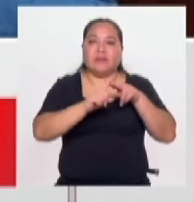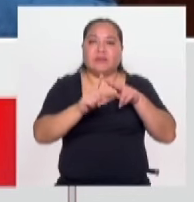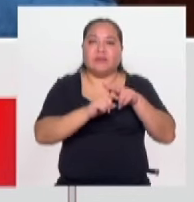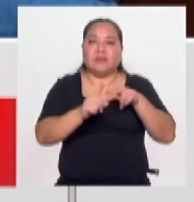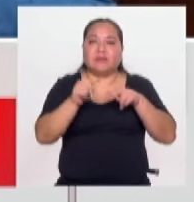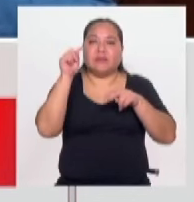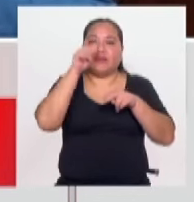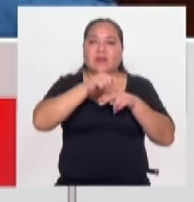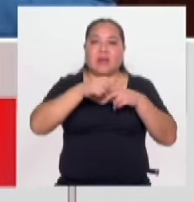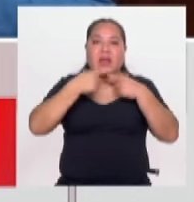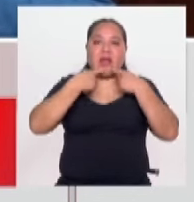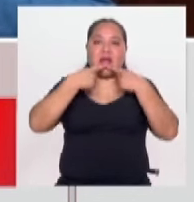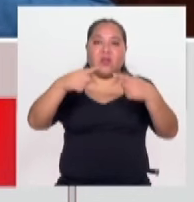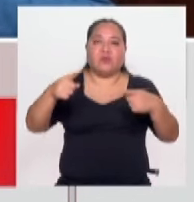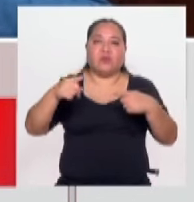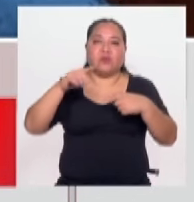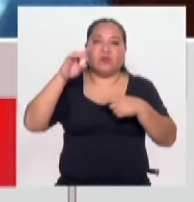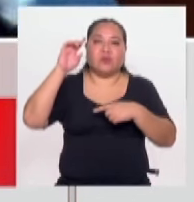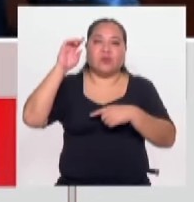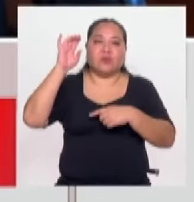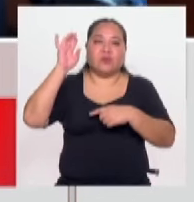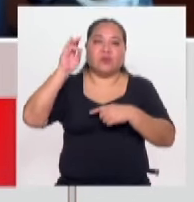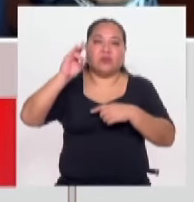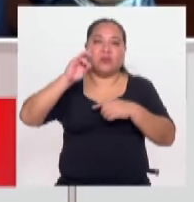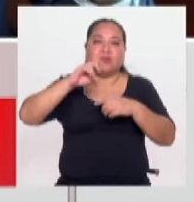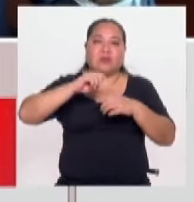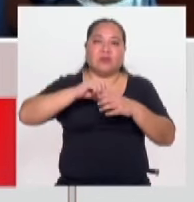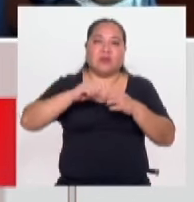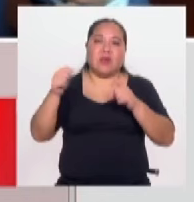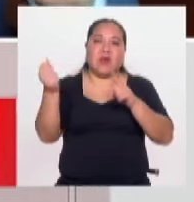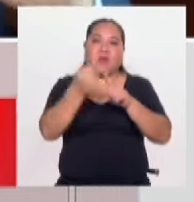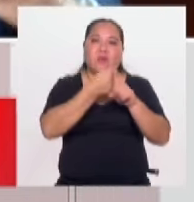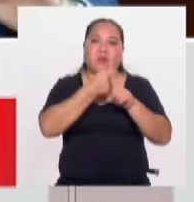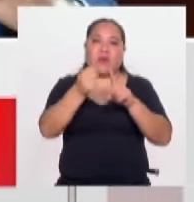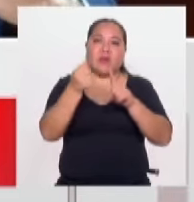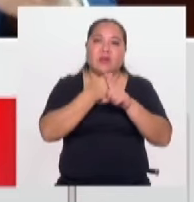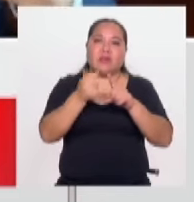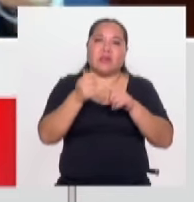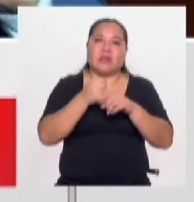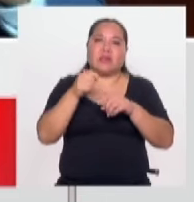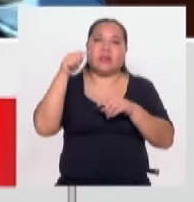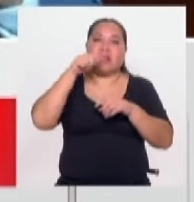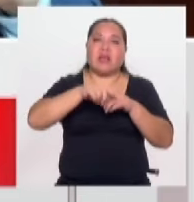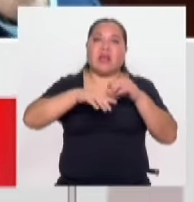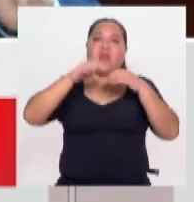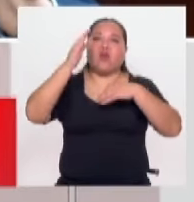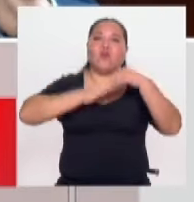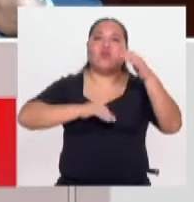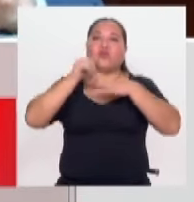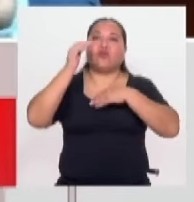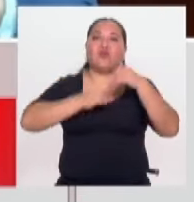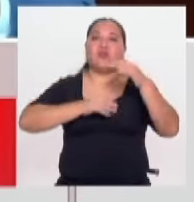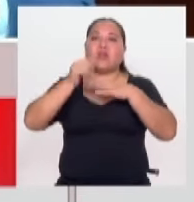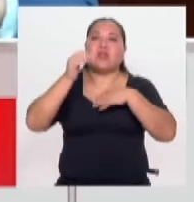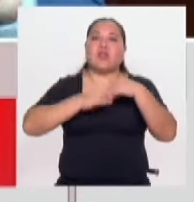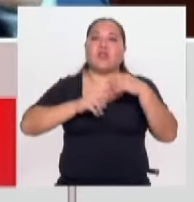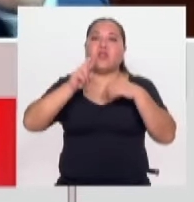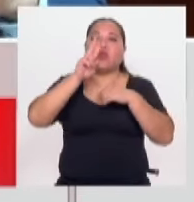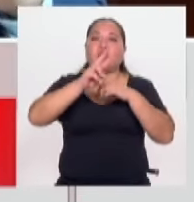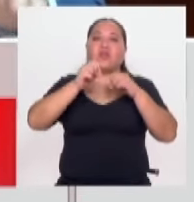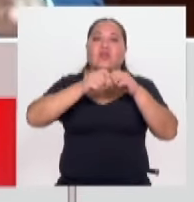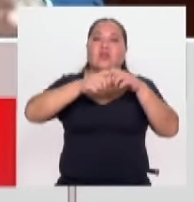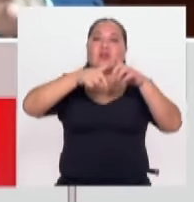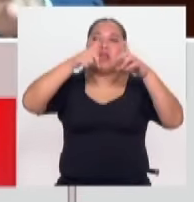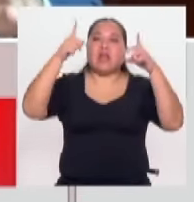dos medidas que generaron el estallido de violencia. Primero que va a construir dos grandes pedales, uno en el Pacífico y otro